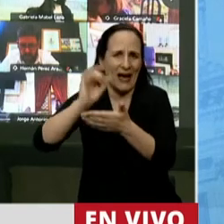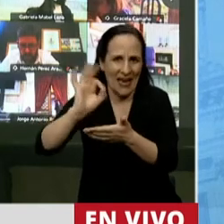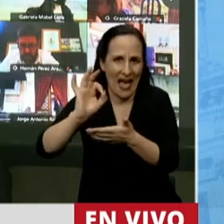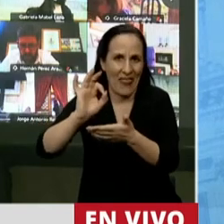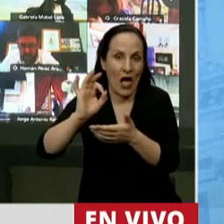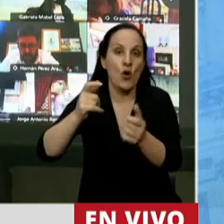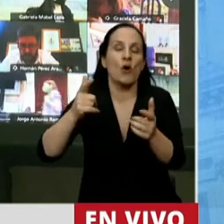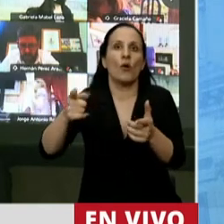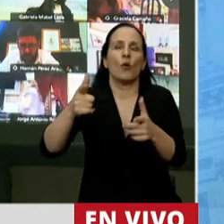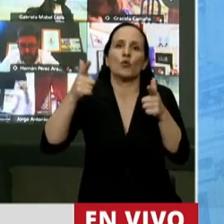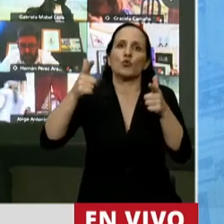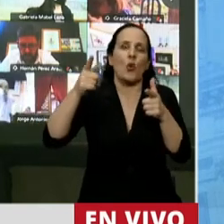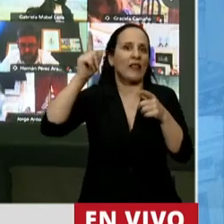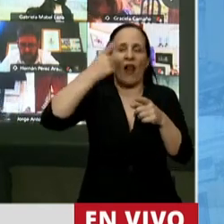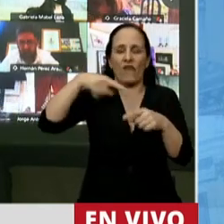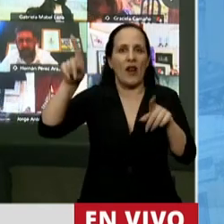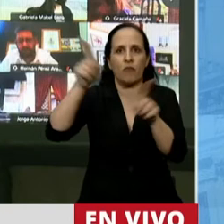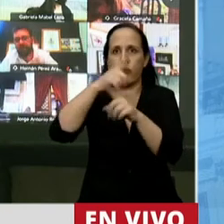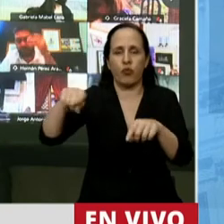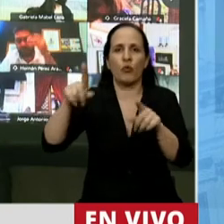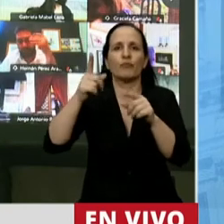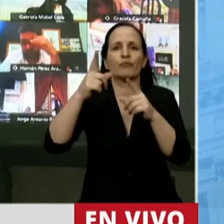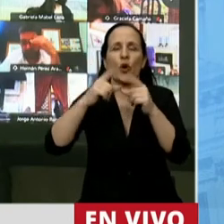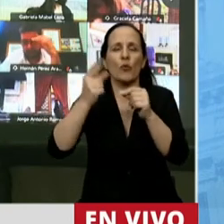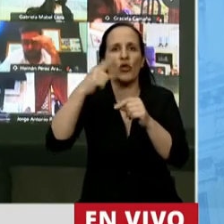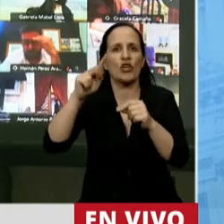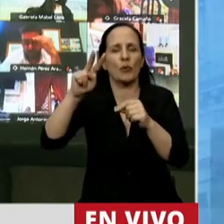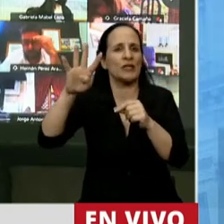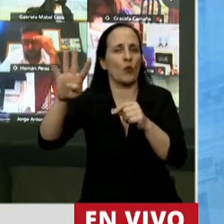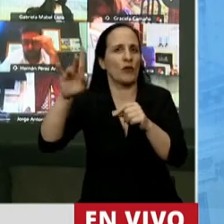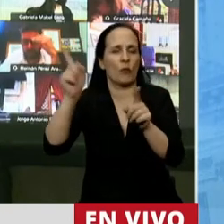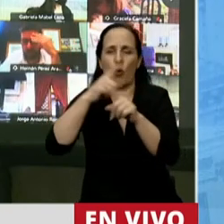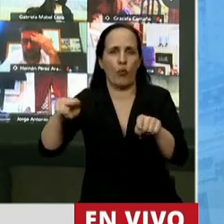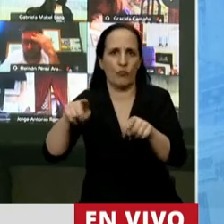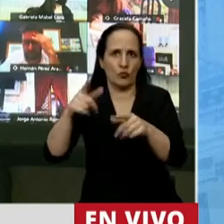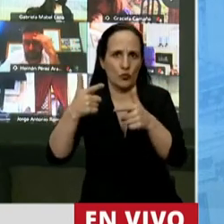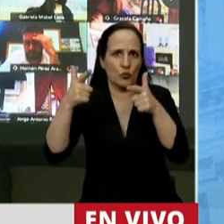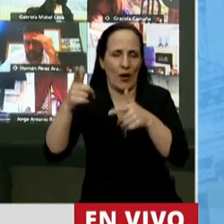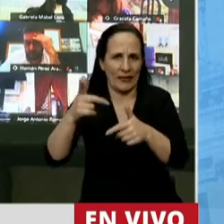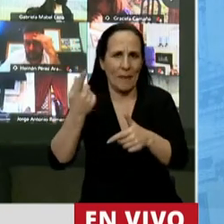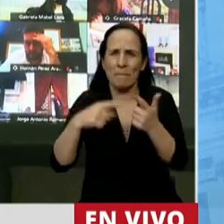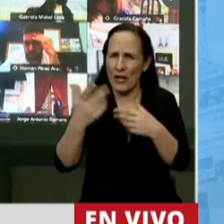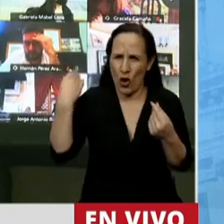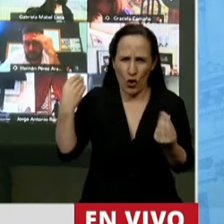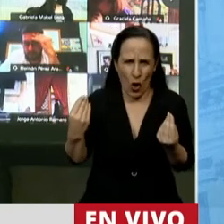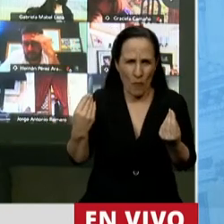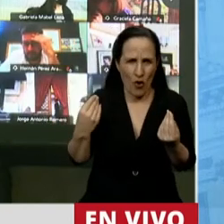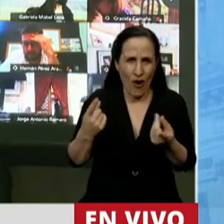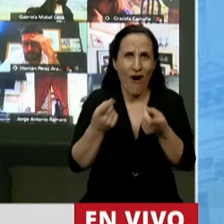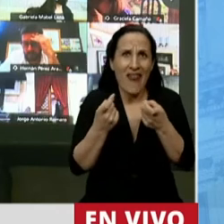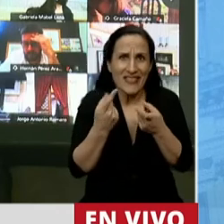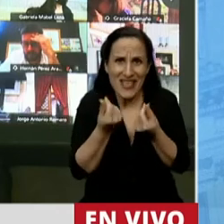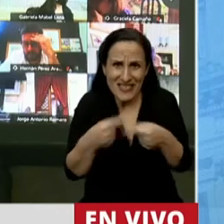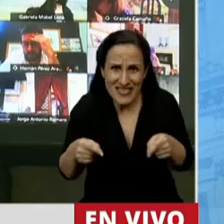Por suerte primó la razón y eso quedó sin efecto, ese artículo 124. ¿Pero en qué quedamos? ¿Se necesitan recursos o no se